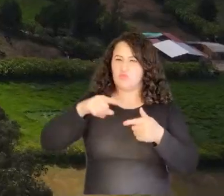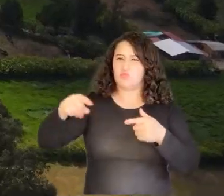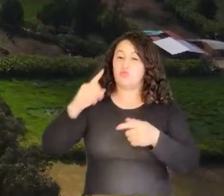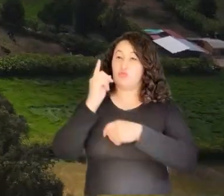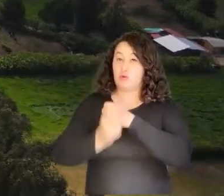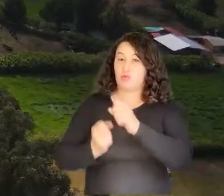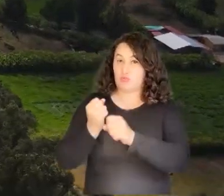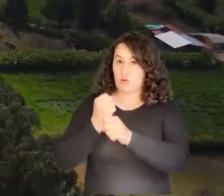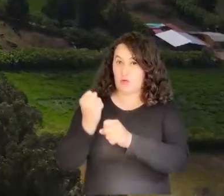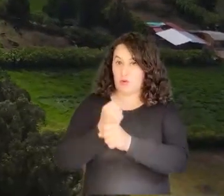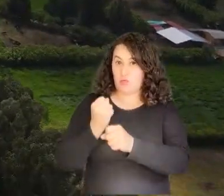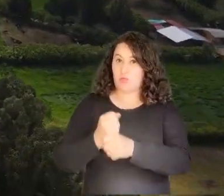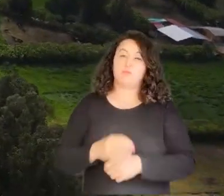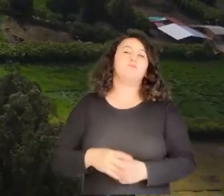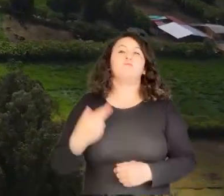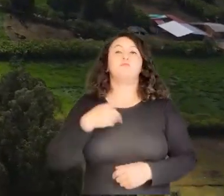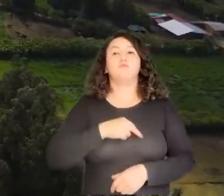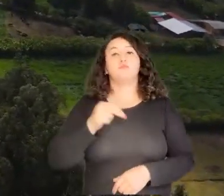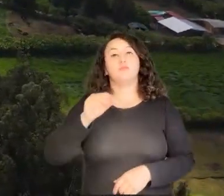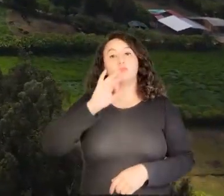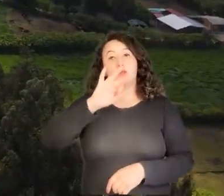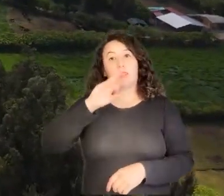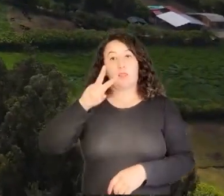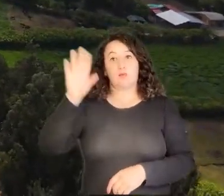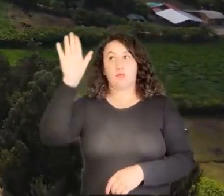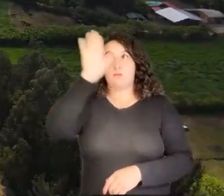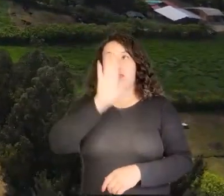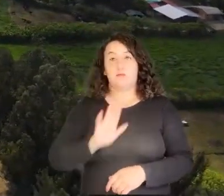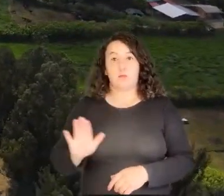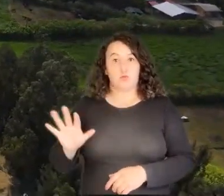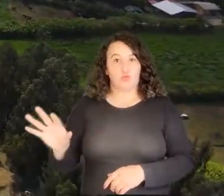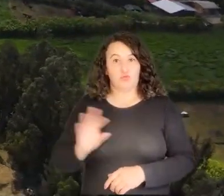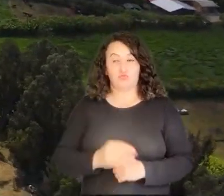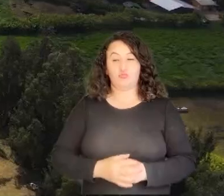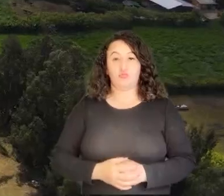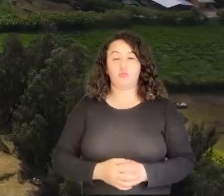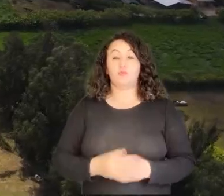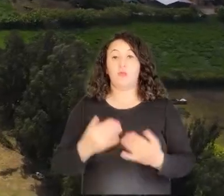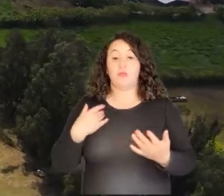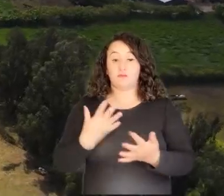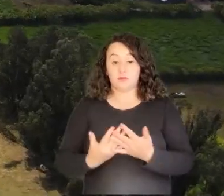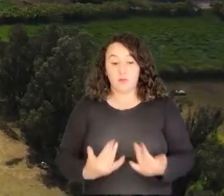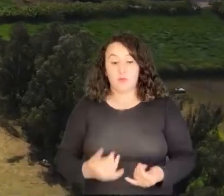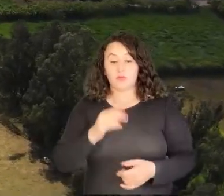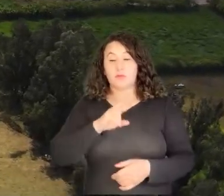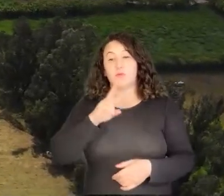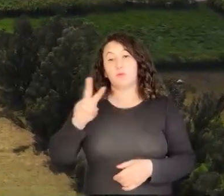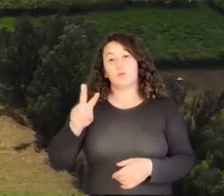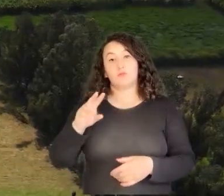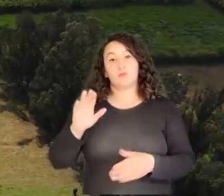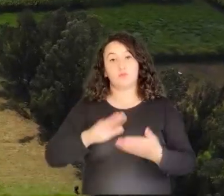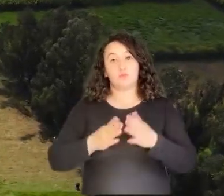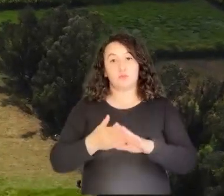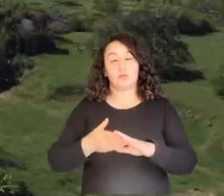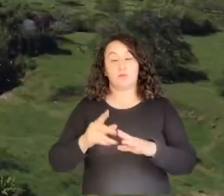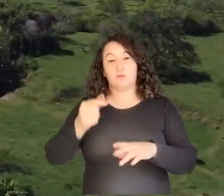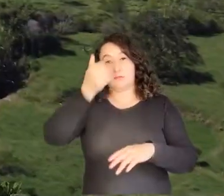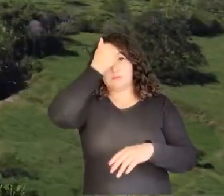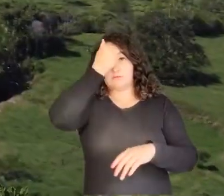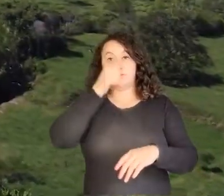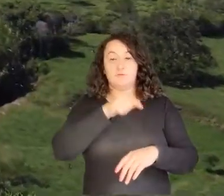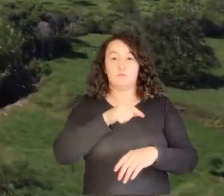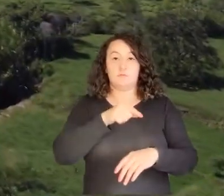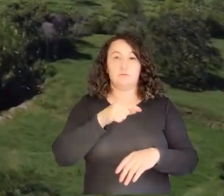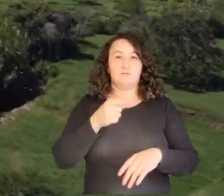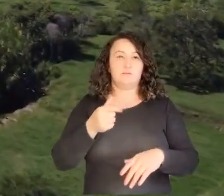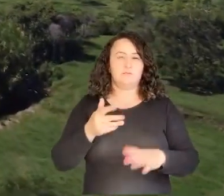Nosotros estamos en los 32 departamentos, a la fecha tenemos 122 comunidades priorizadas, de